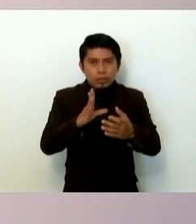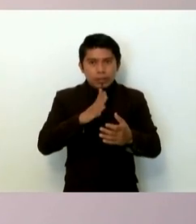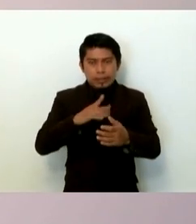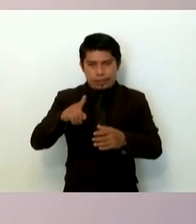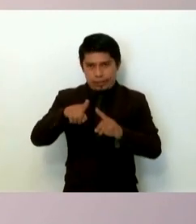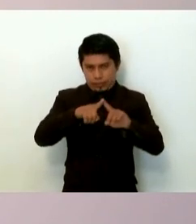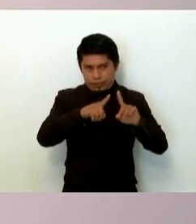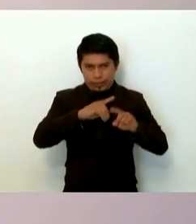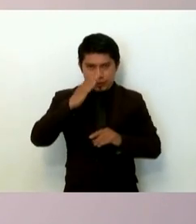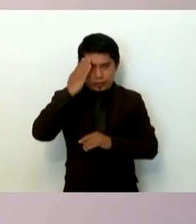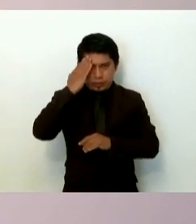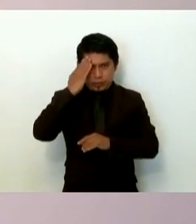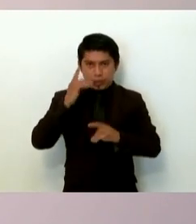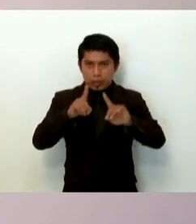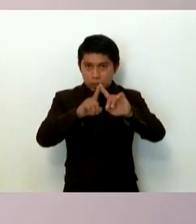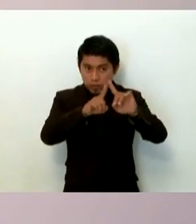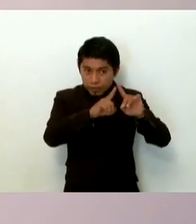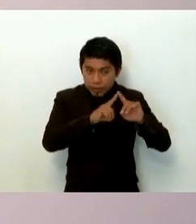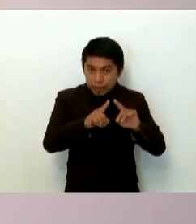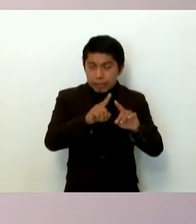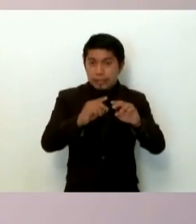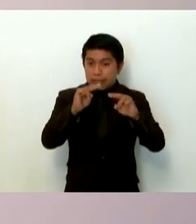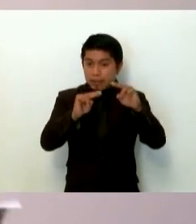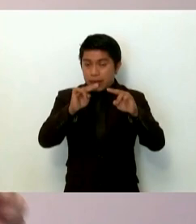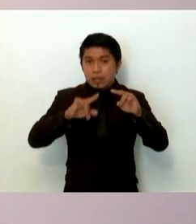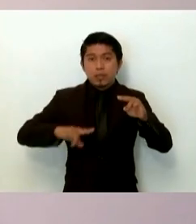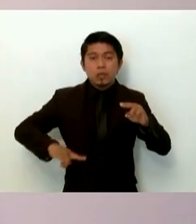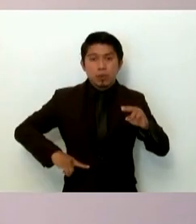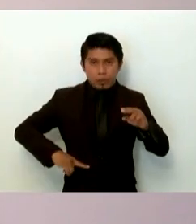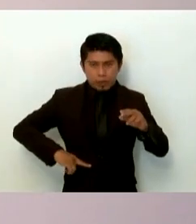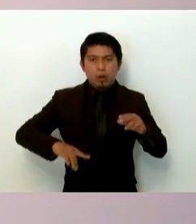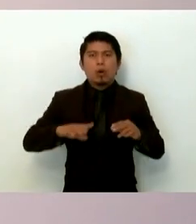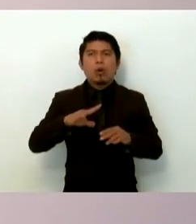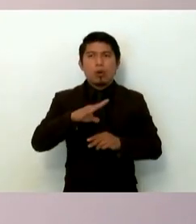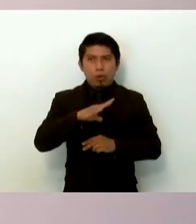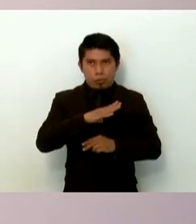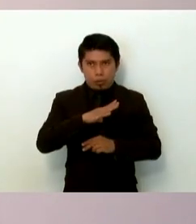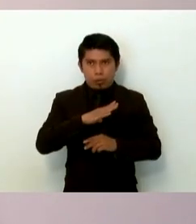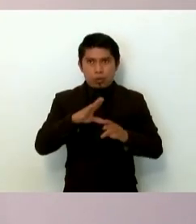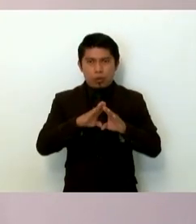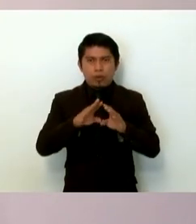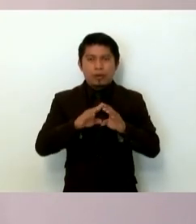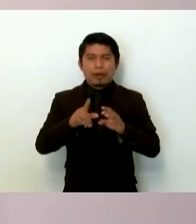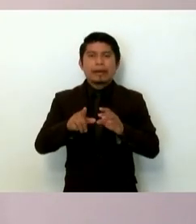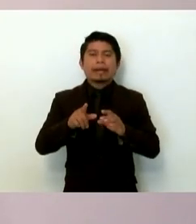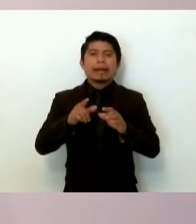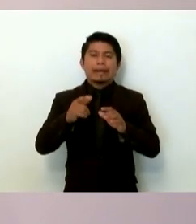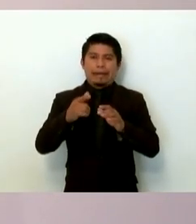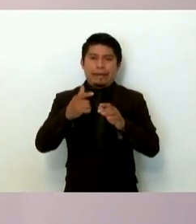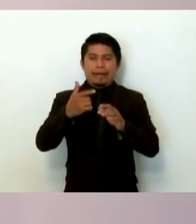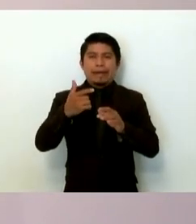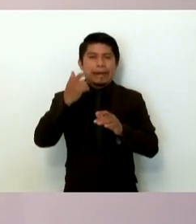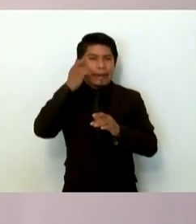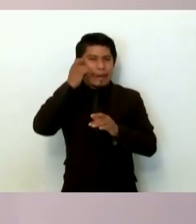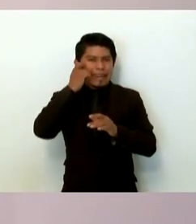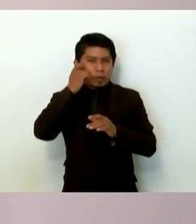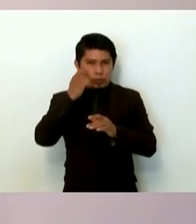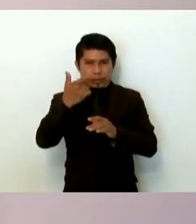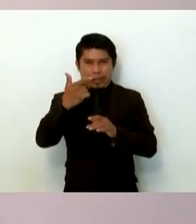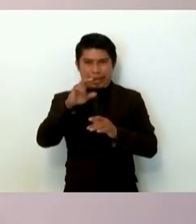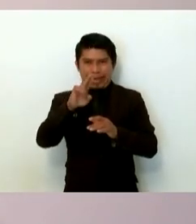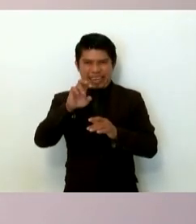las autoridades de distintos órdenes de gobierno mantuvieron con Guerreros Unidos en los meses